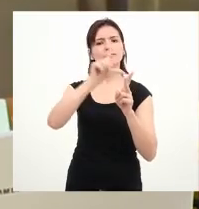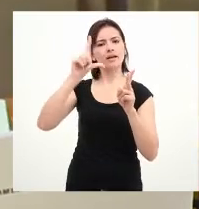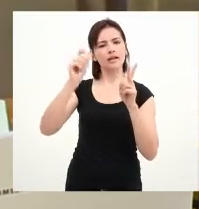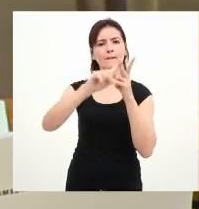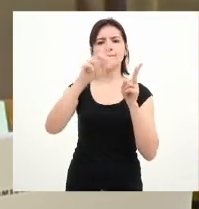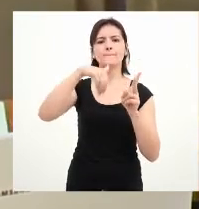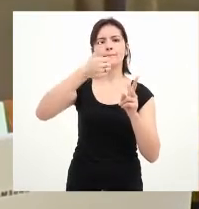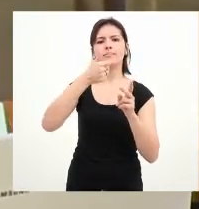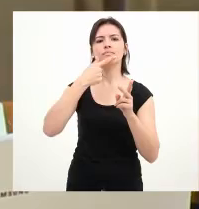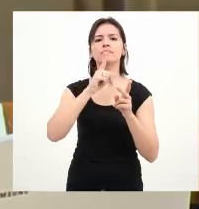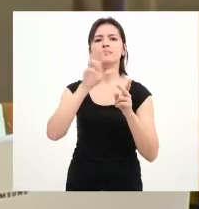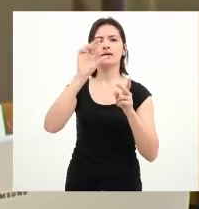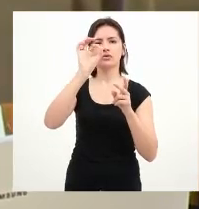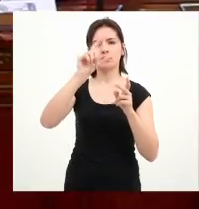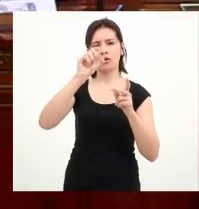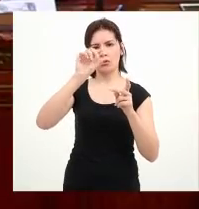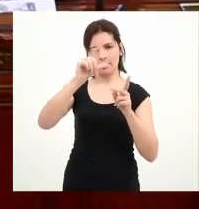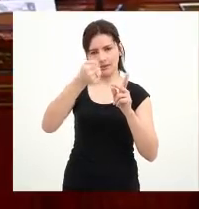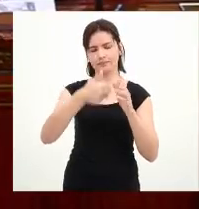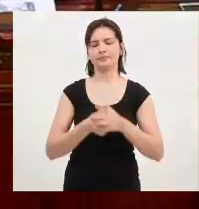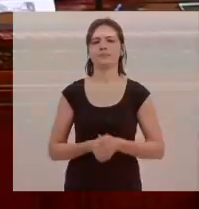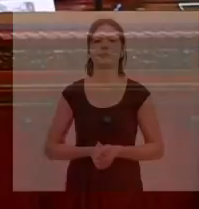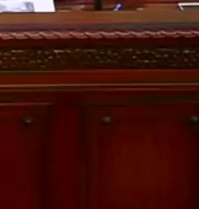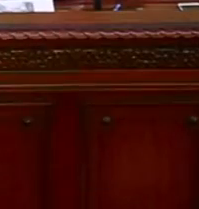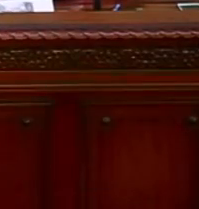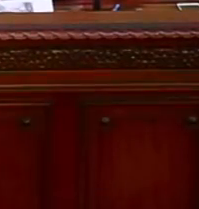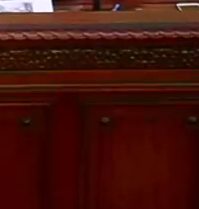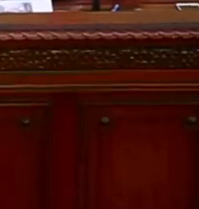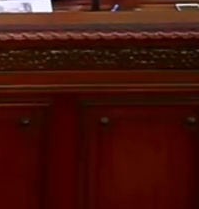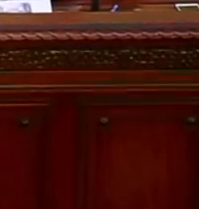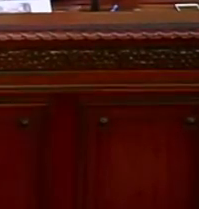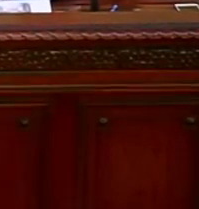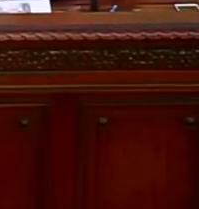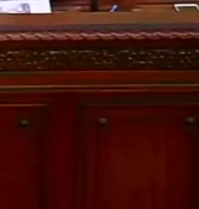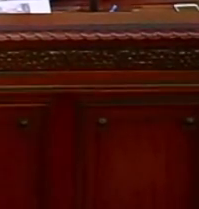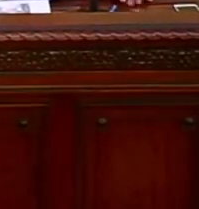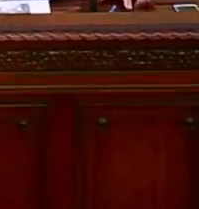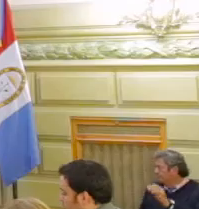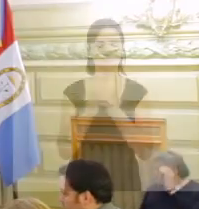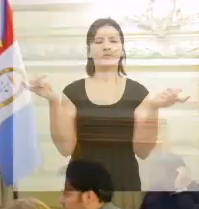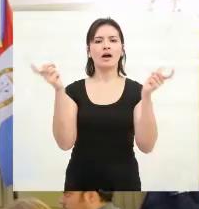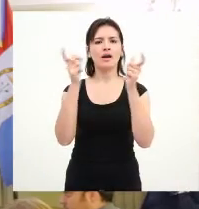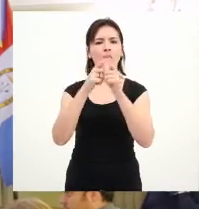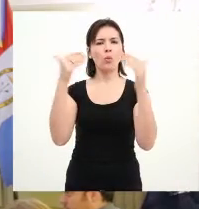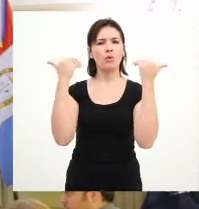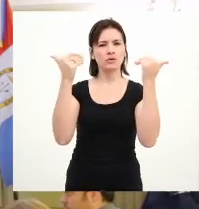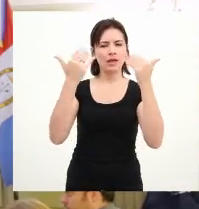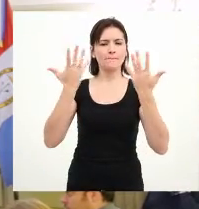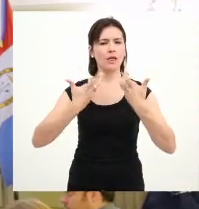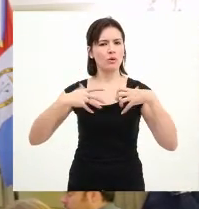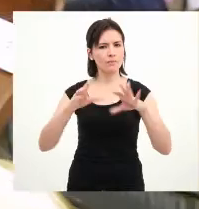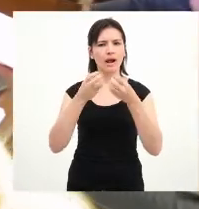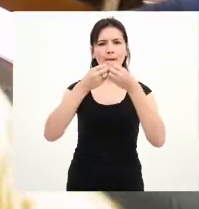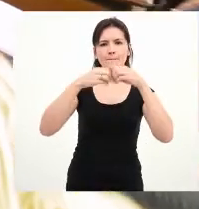Antonio Bonfatti, el vicepresidente primero Roberto Mirabella y el vicepresidente segundo Germán Mastrocola. El período de sesiones